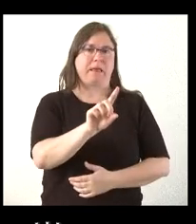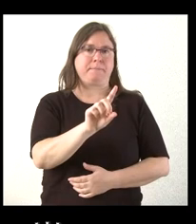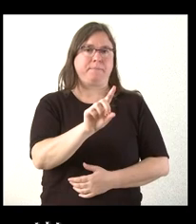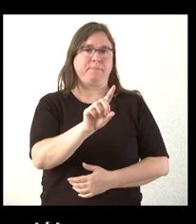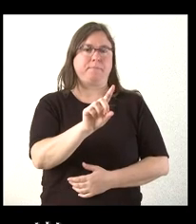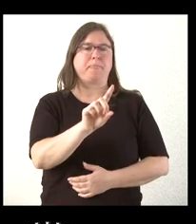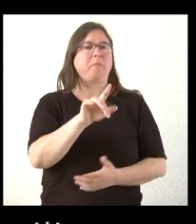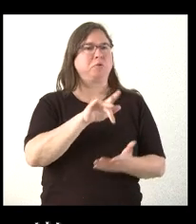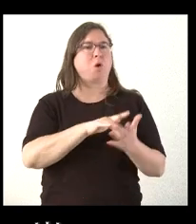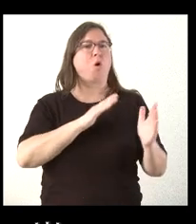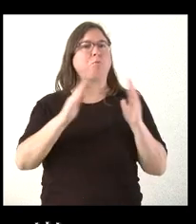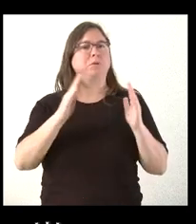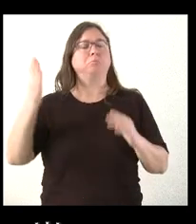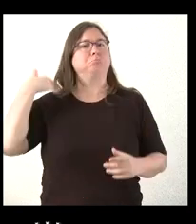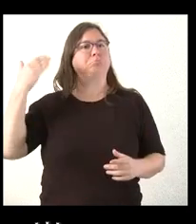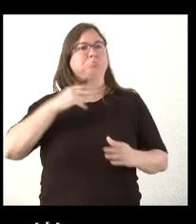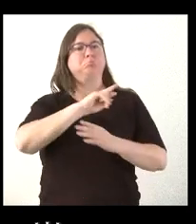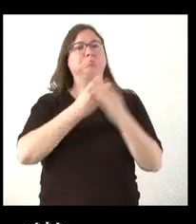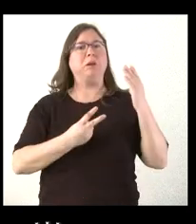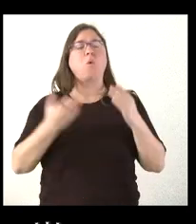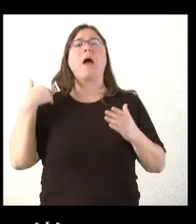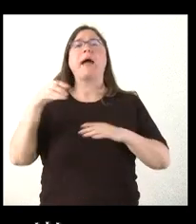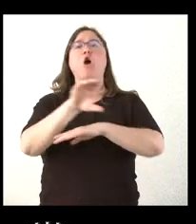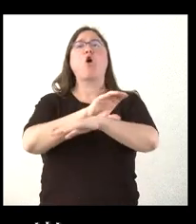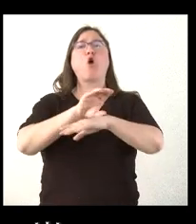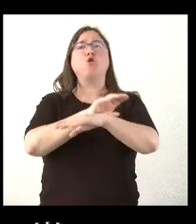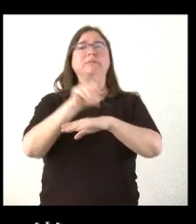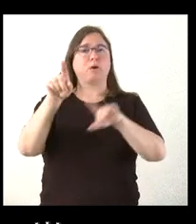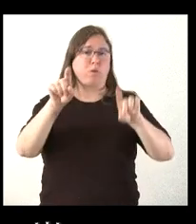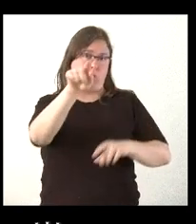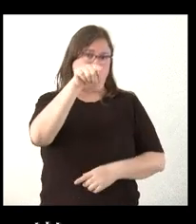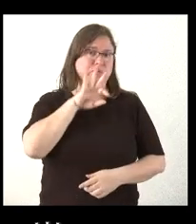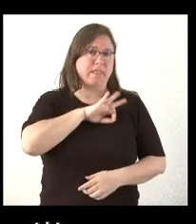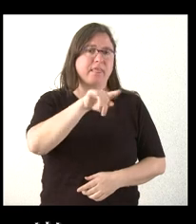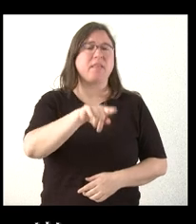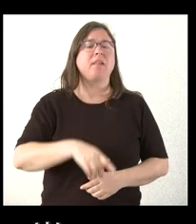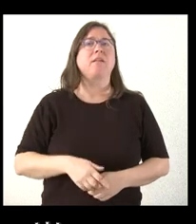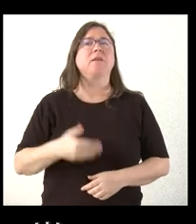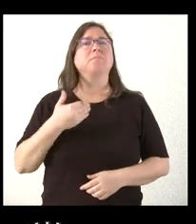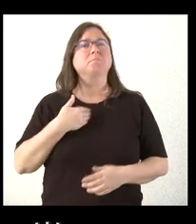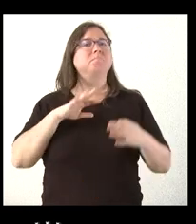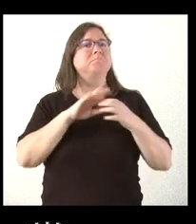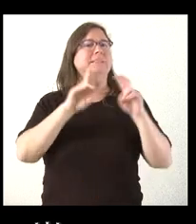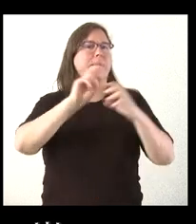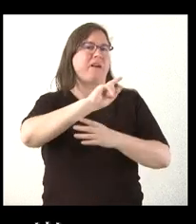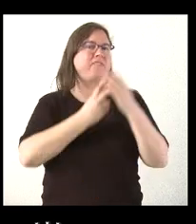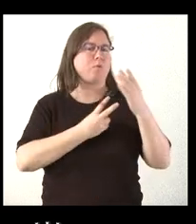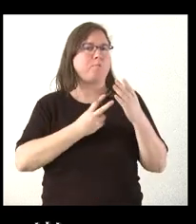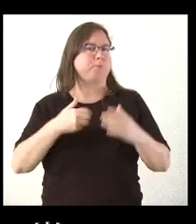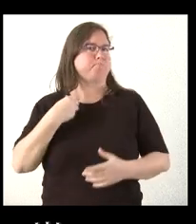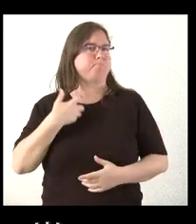un momento que se instauró cuando él era entonces consejero de Educación. Respecto a este mismo tema,